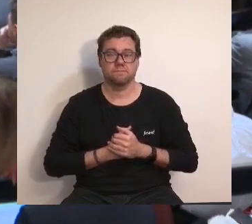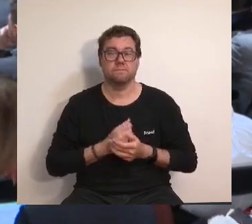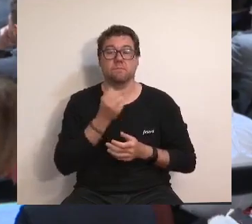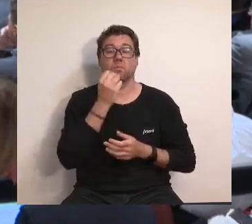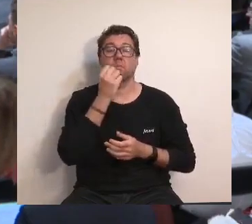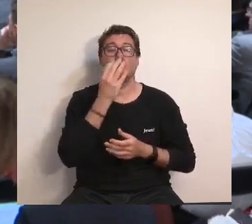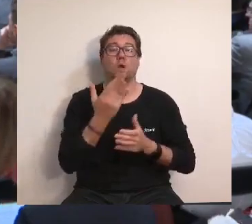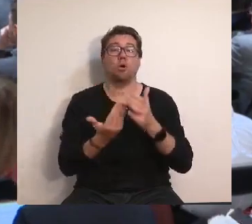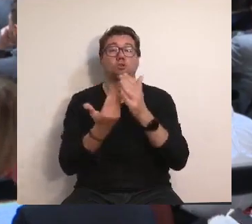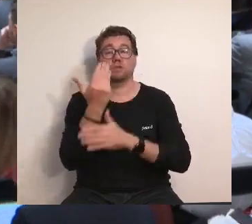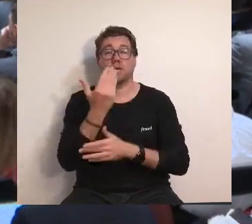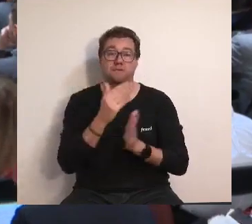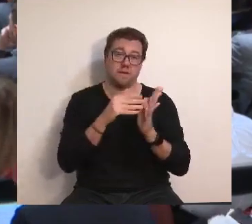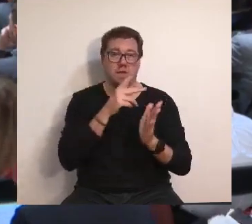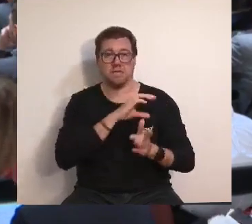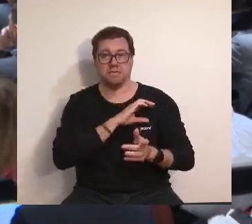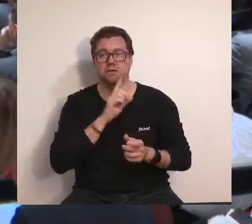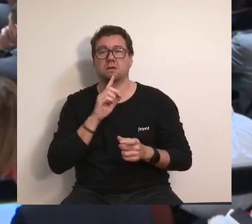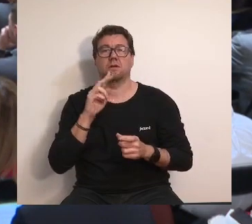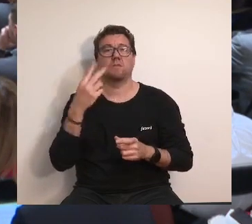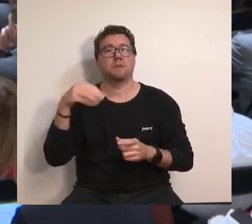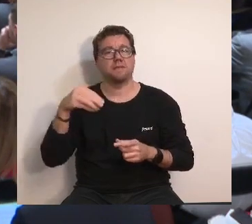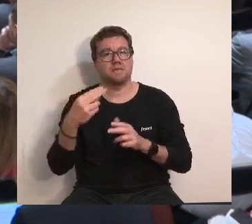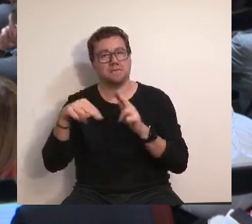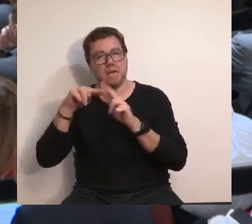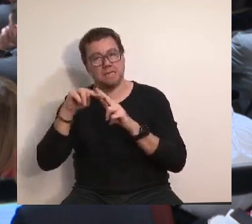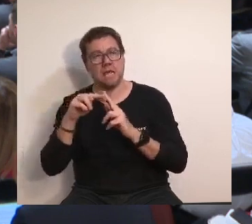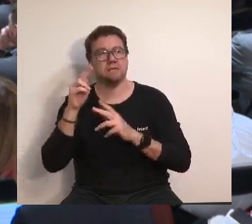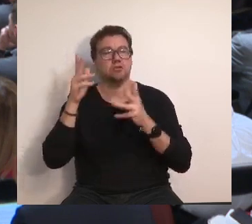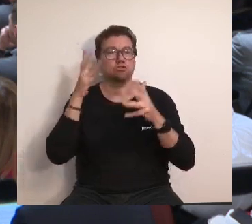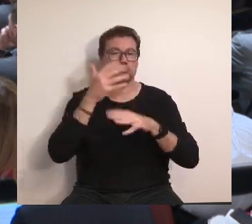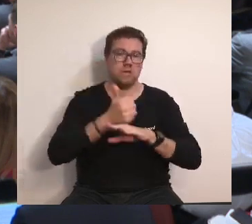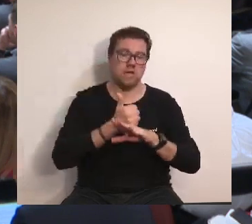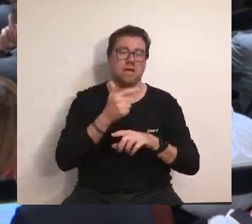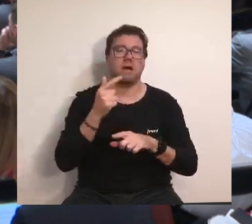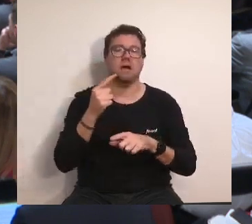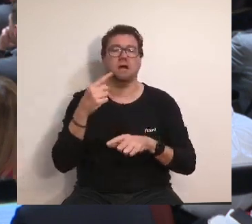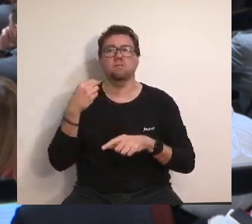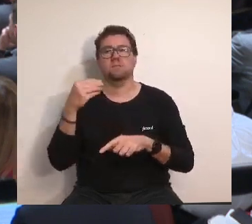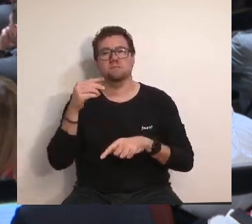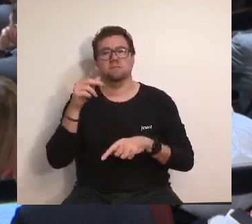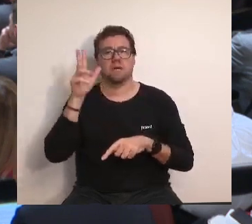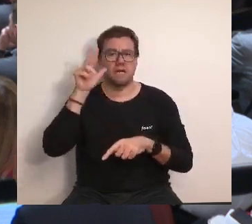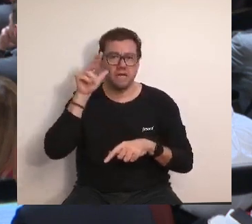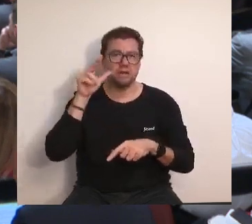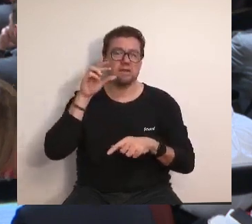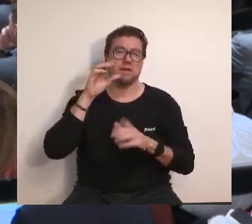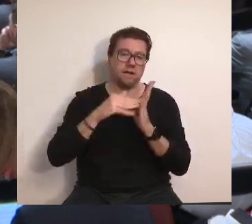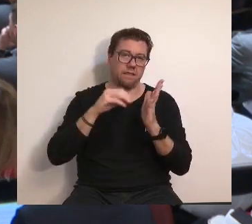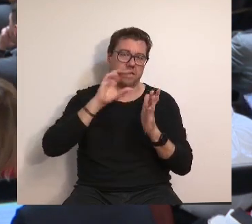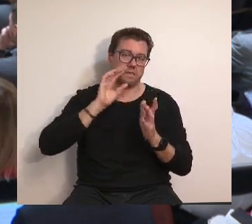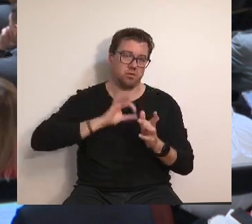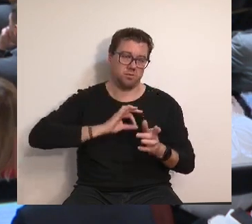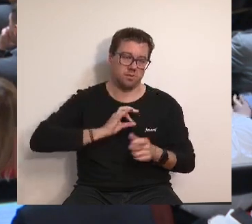Gracias al plan Vive Comunidad Valenciana, se busca facilitar el acceso a la vivienda de los más jóvenes y colectivos más